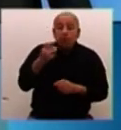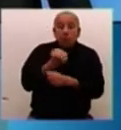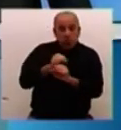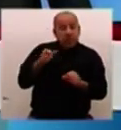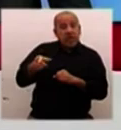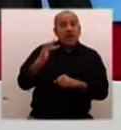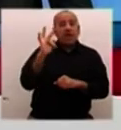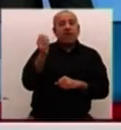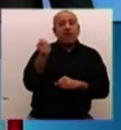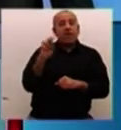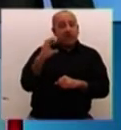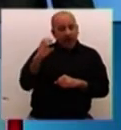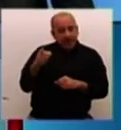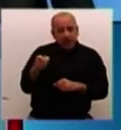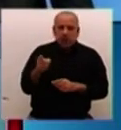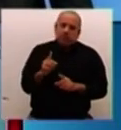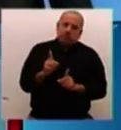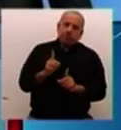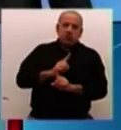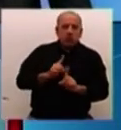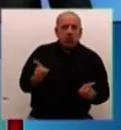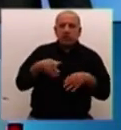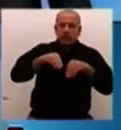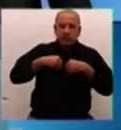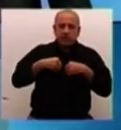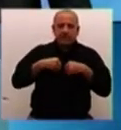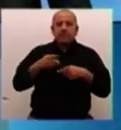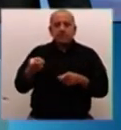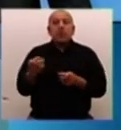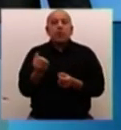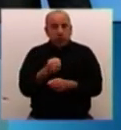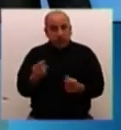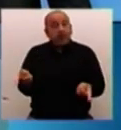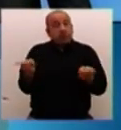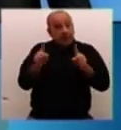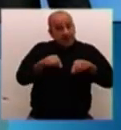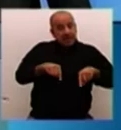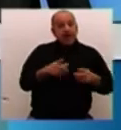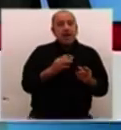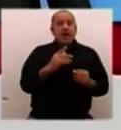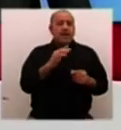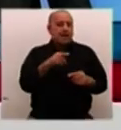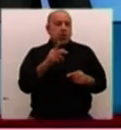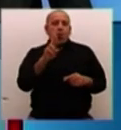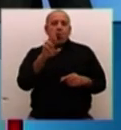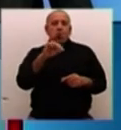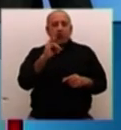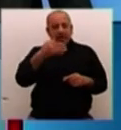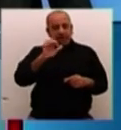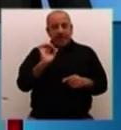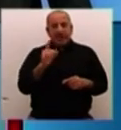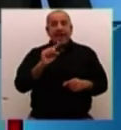técnica que se utiliza para la reinserción, en este caso, un grupo armado en la vida política. Eso Uribe no lo quiere. No quiere tampoco